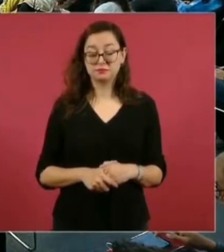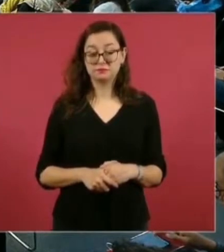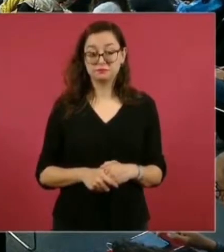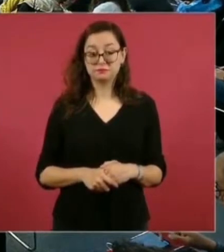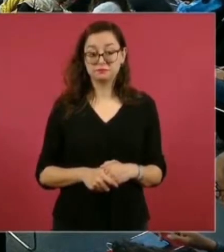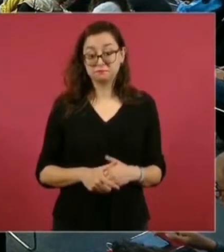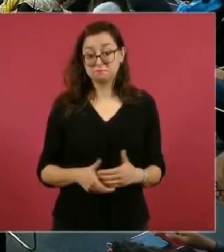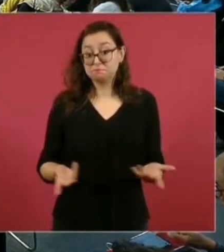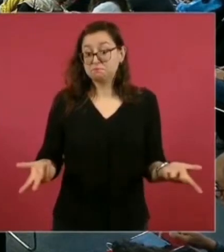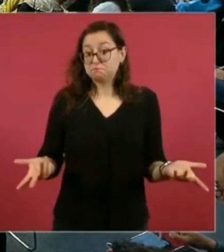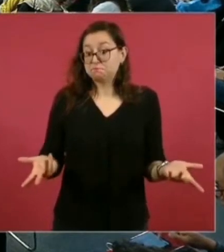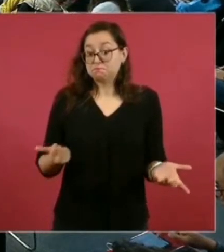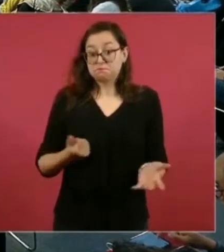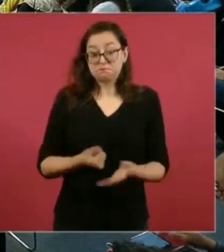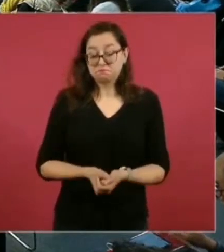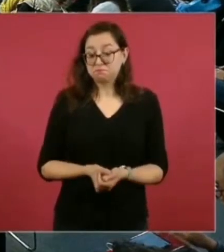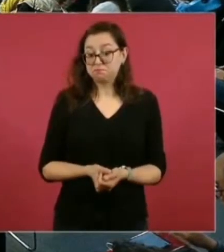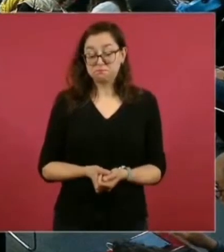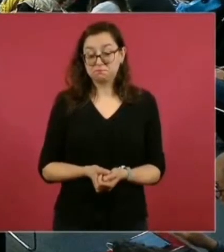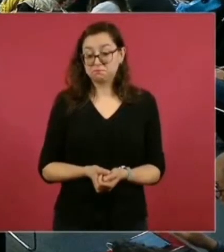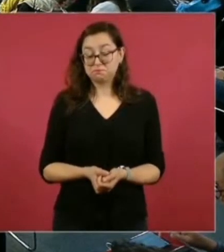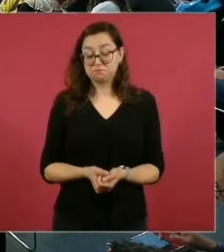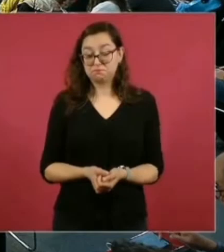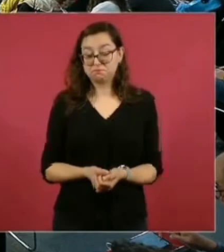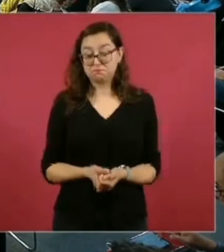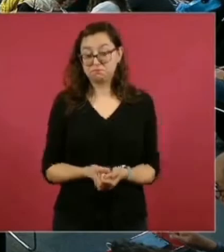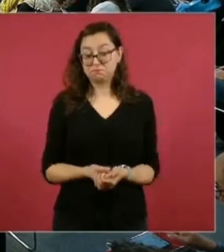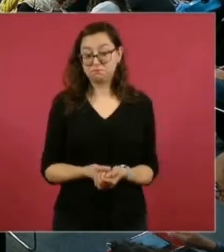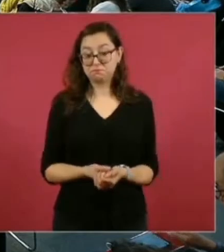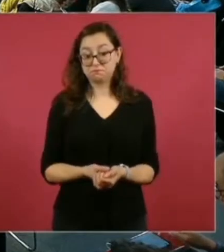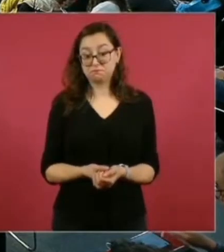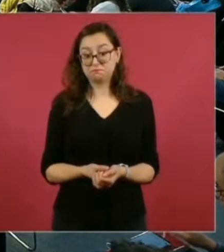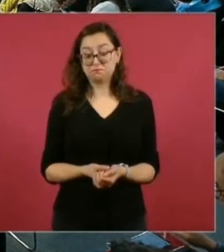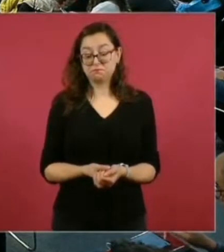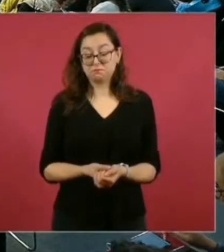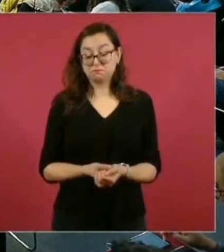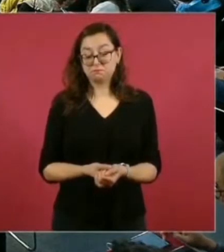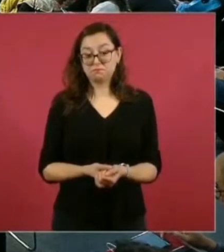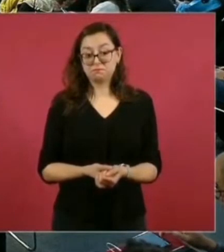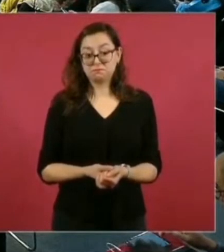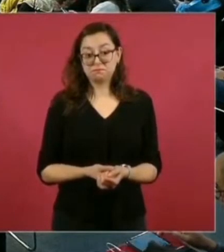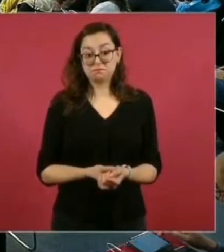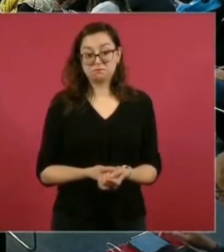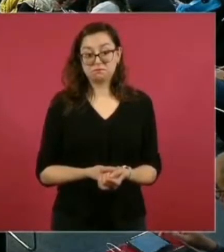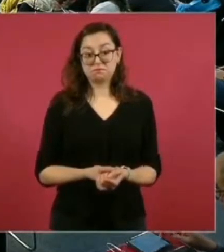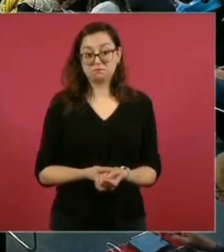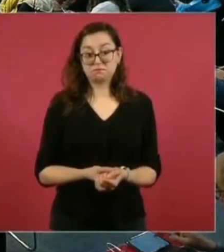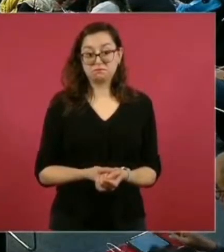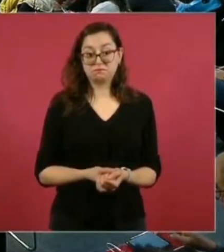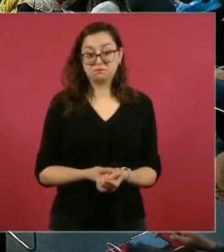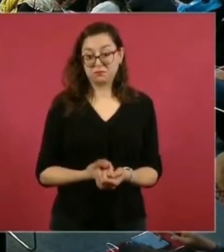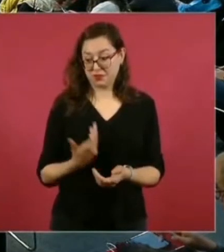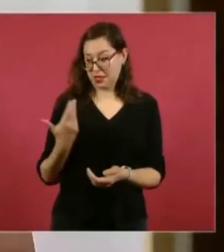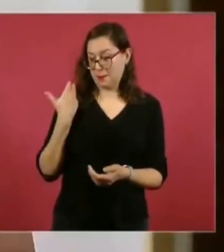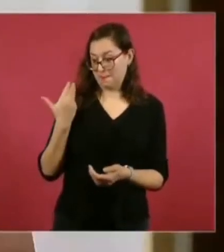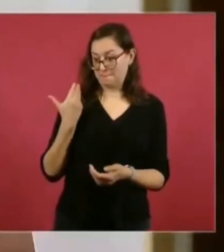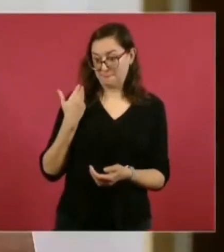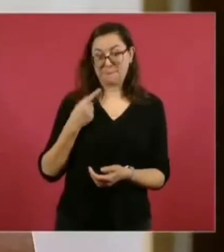No, pues volvieron a decir con lo de la reforma, hay que comprar los dolaritos.